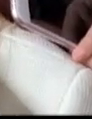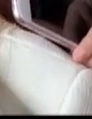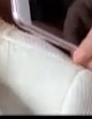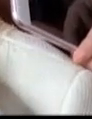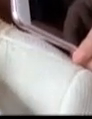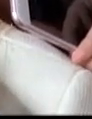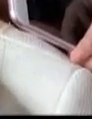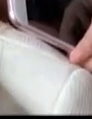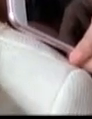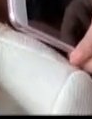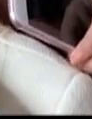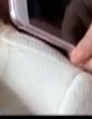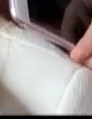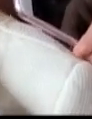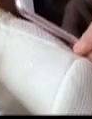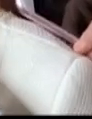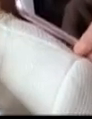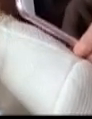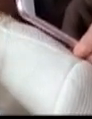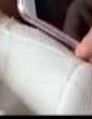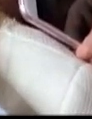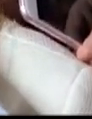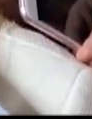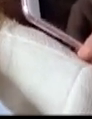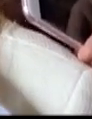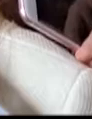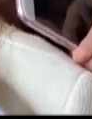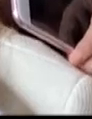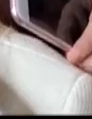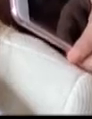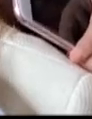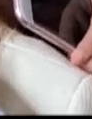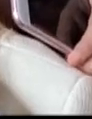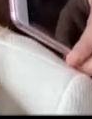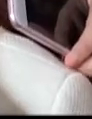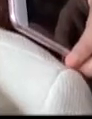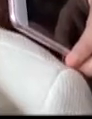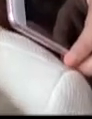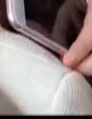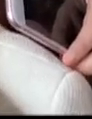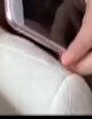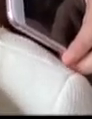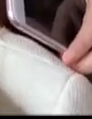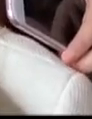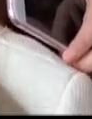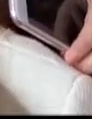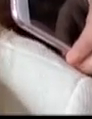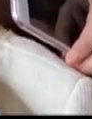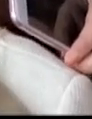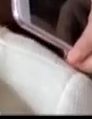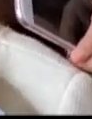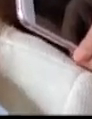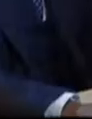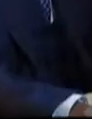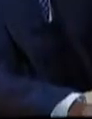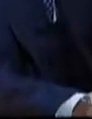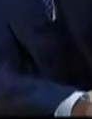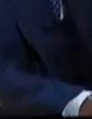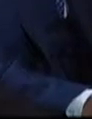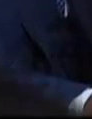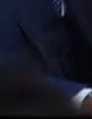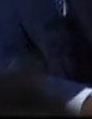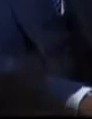tenemos y infraestructura tengamos, pues a partir de ahí poder trazar una línea de trabajo para los siguientes años.